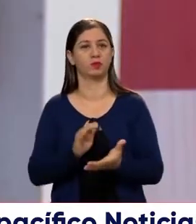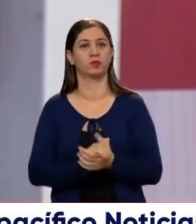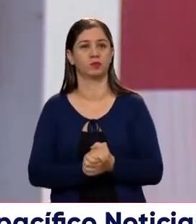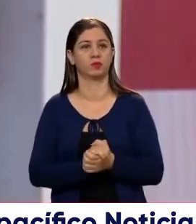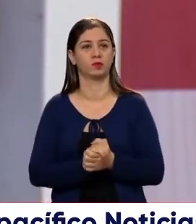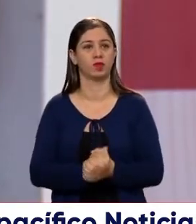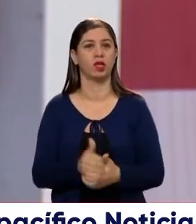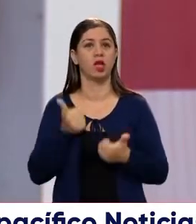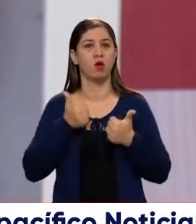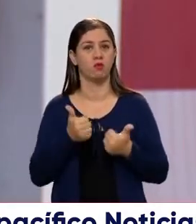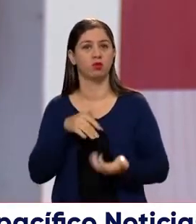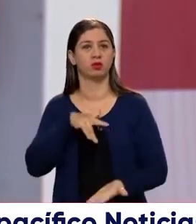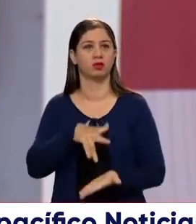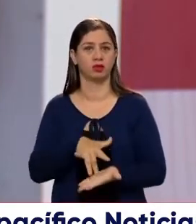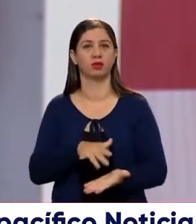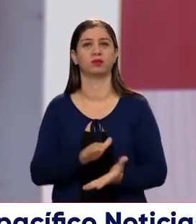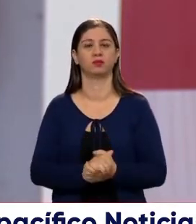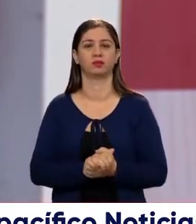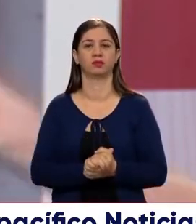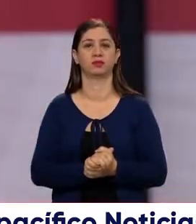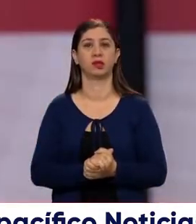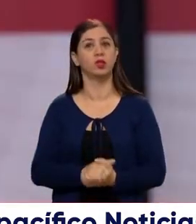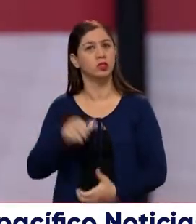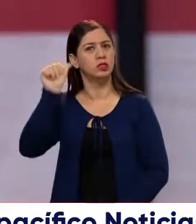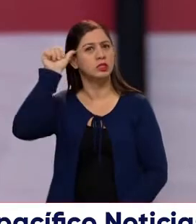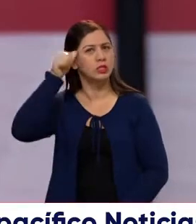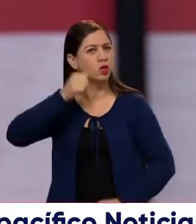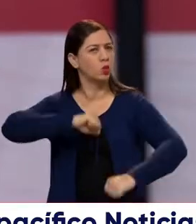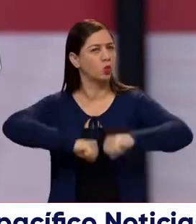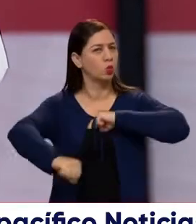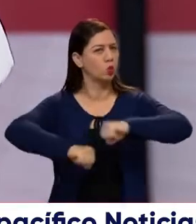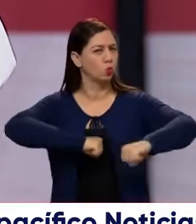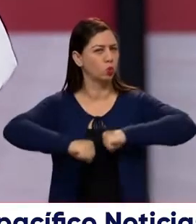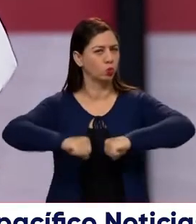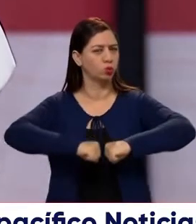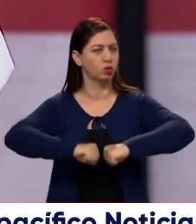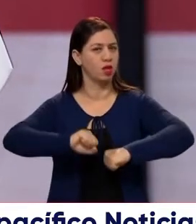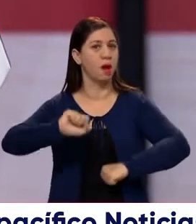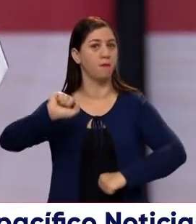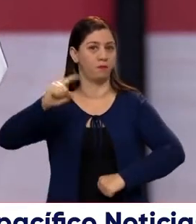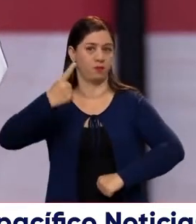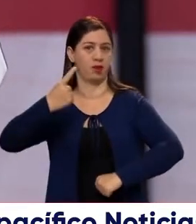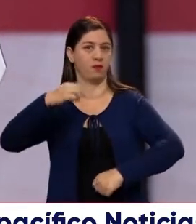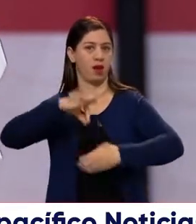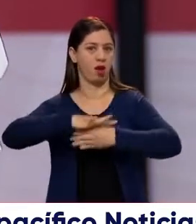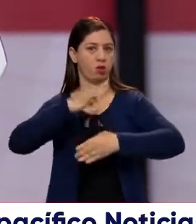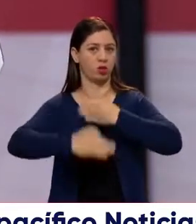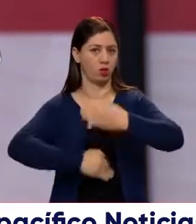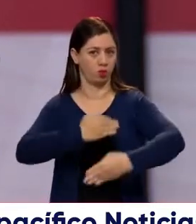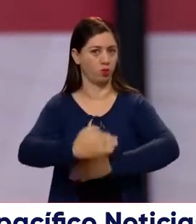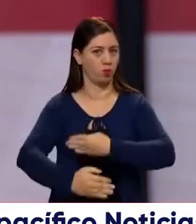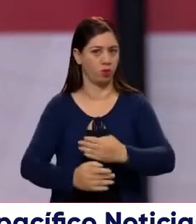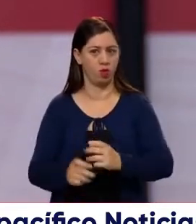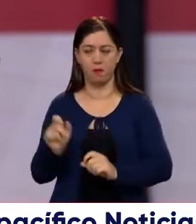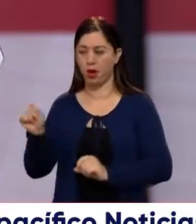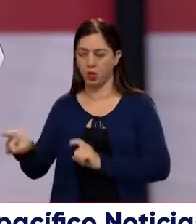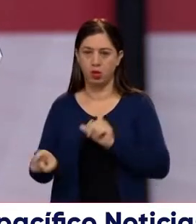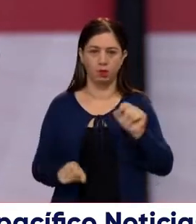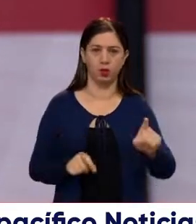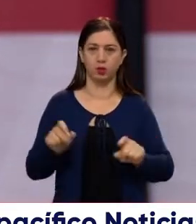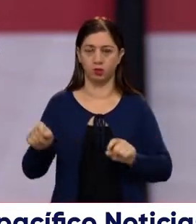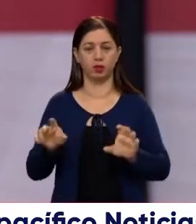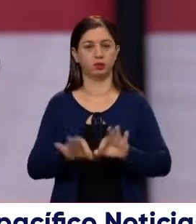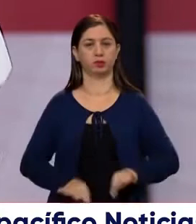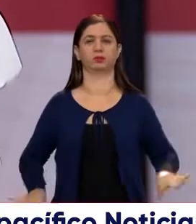qué bueno estar en nuestra casa, estar en nuestro canal. ¿Recuerdan la dinámica que tuvimos para la primera vuelta presidencial? Vamos a ir por cada pregunta, las más